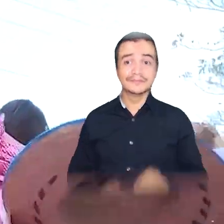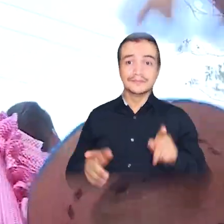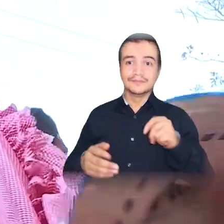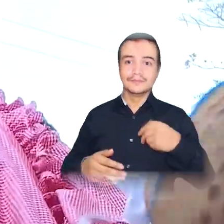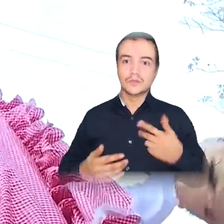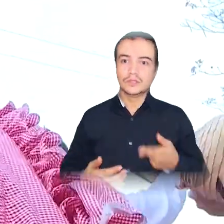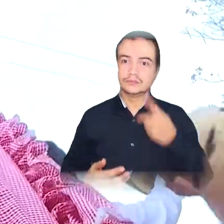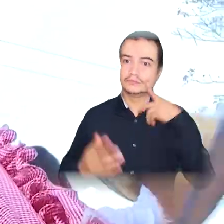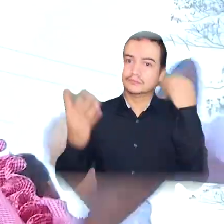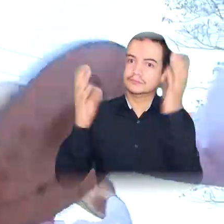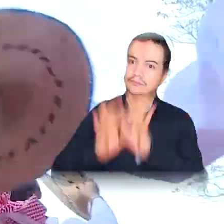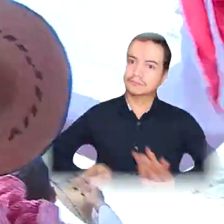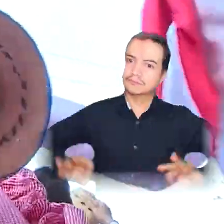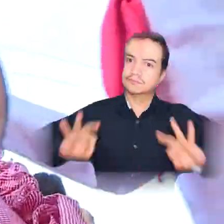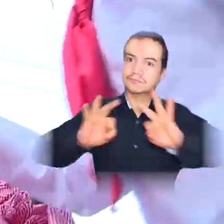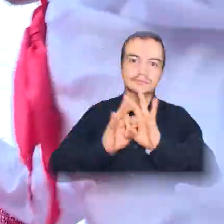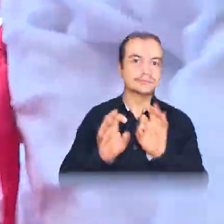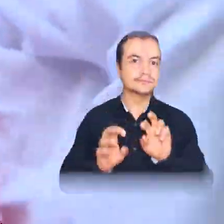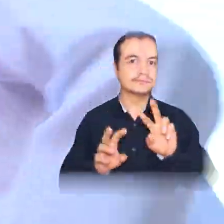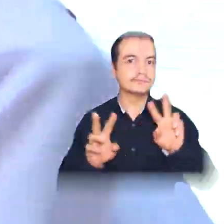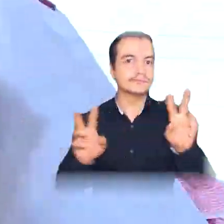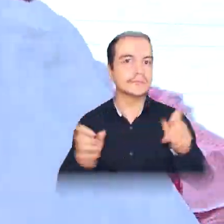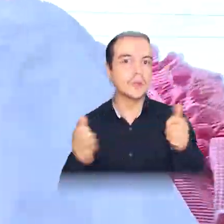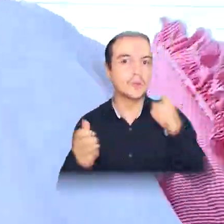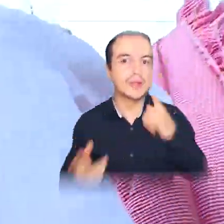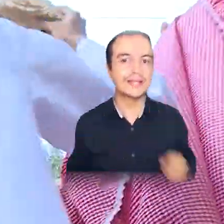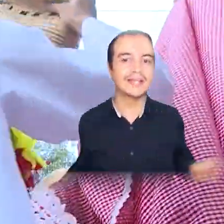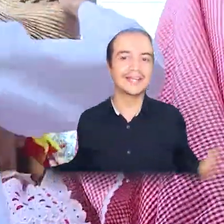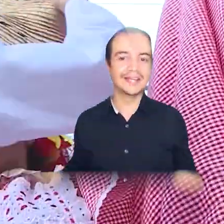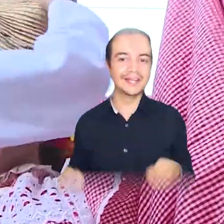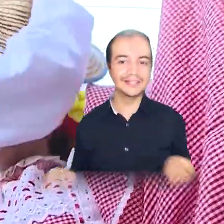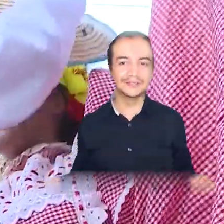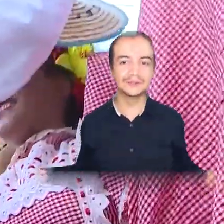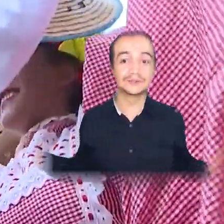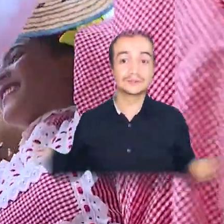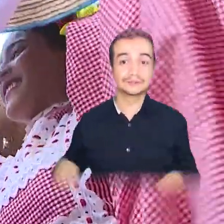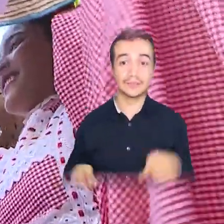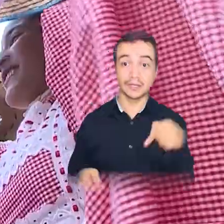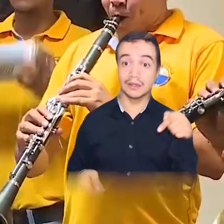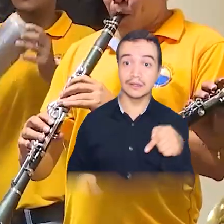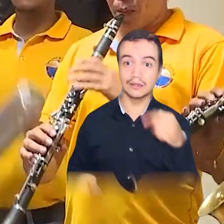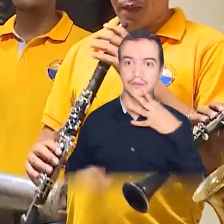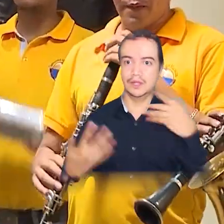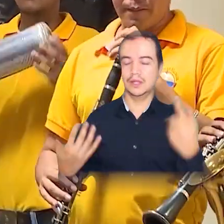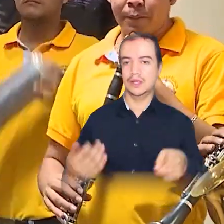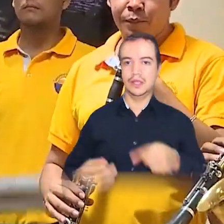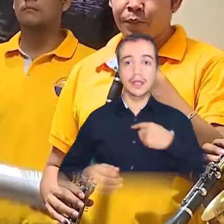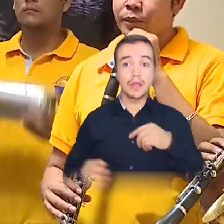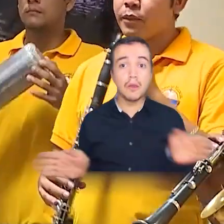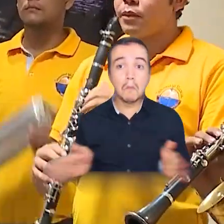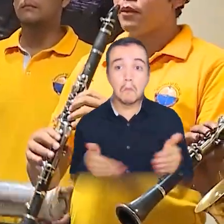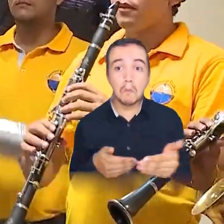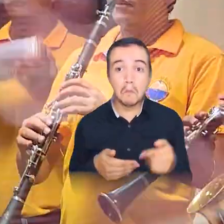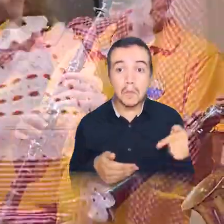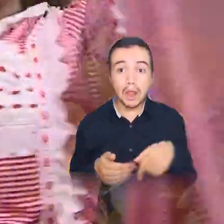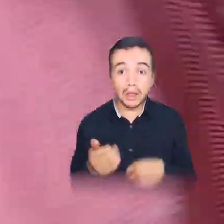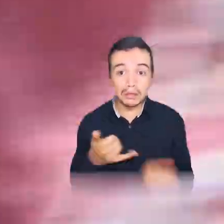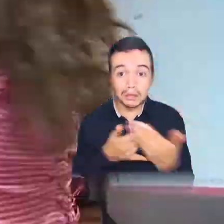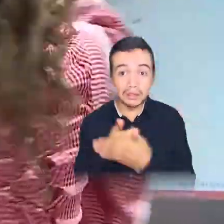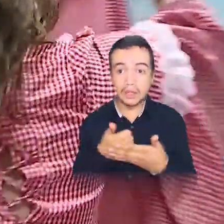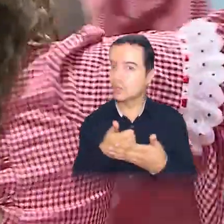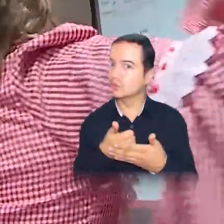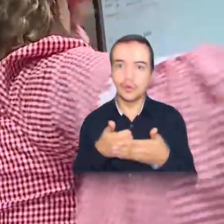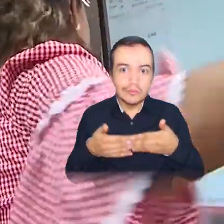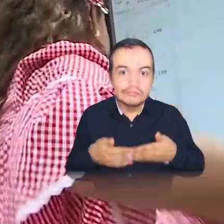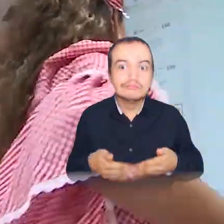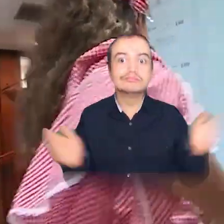Bueno, y lo otro, como es importante, el tema de la cumbia, ¿no? La cumbia es algo que ha traspasado la frontera de